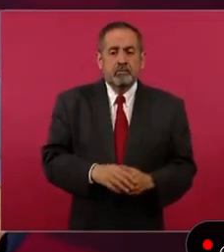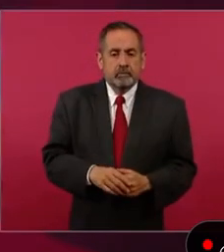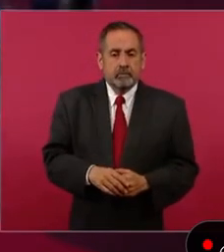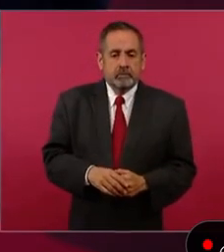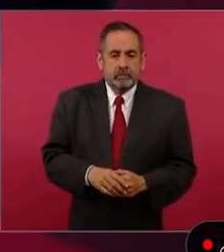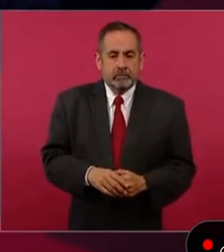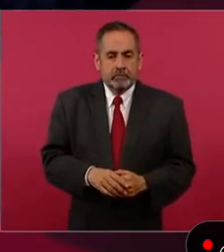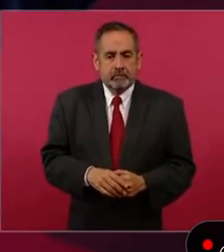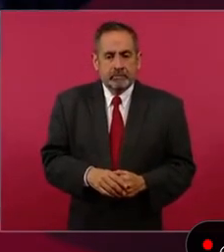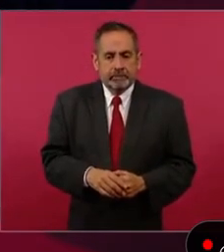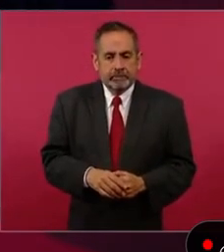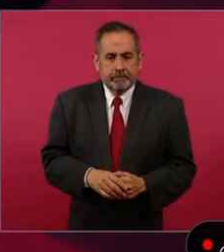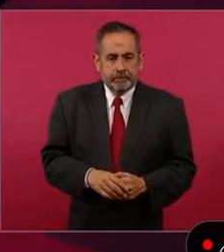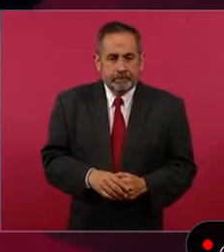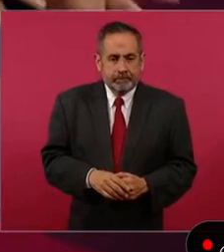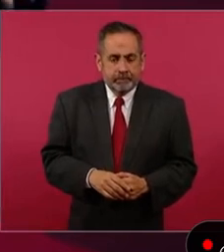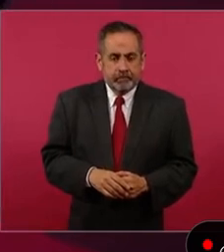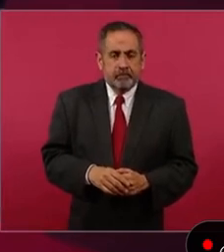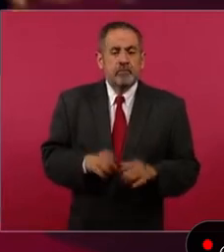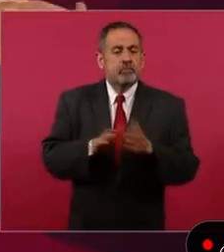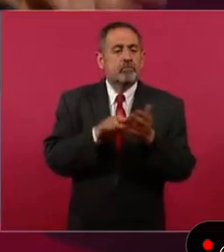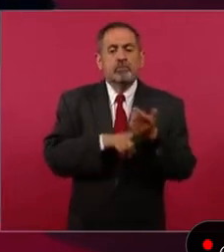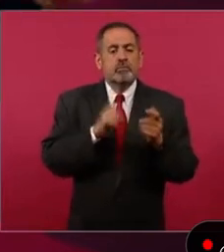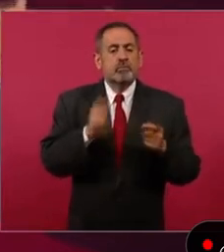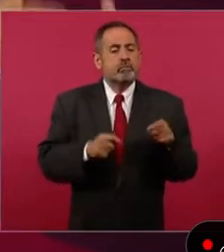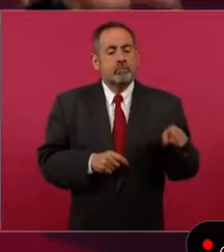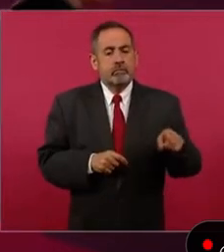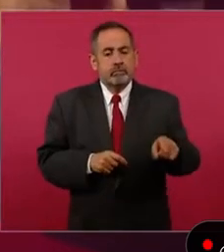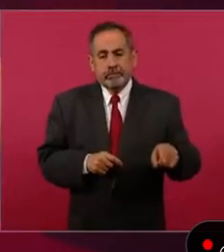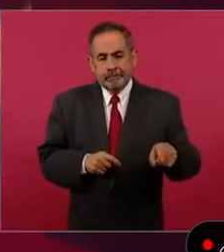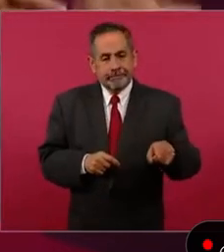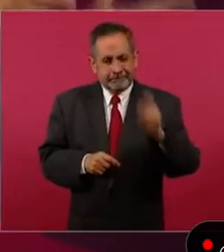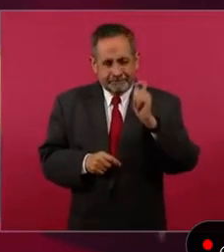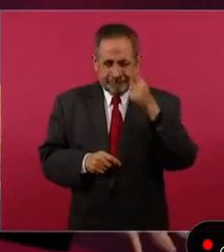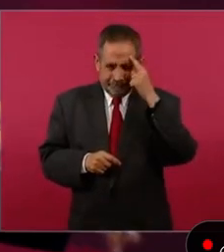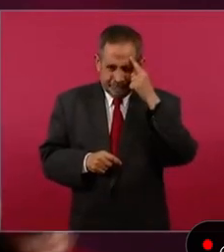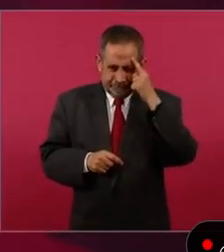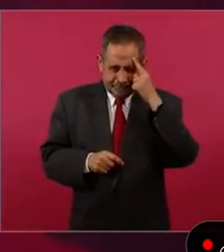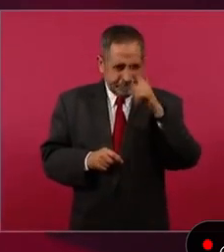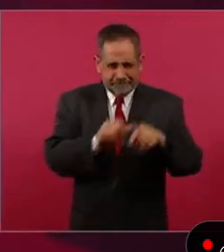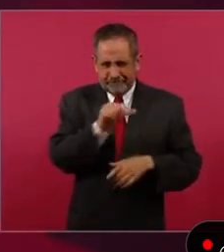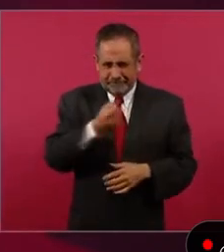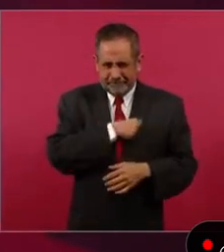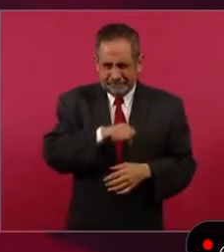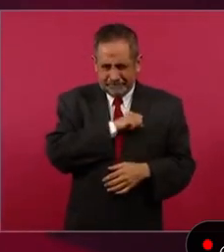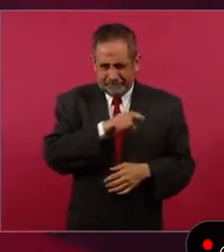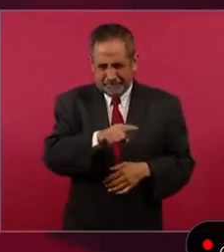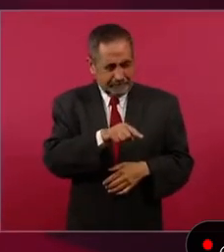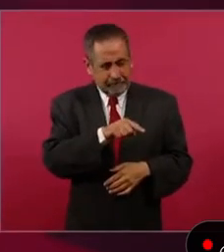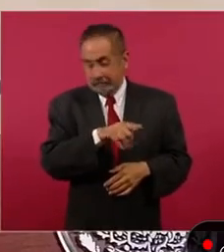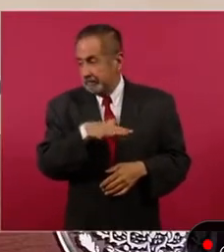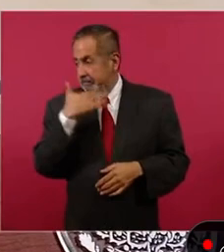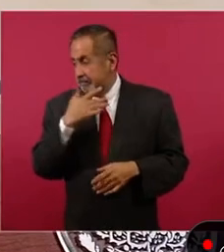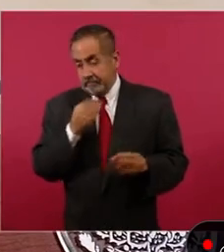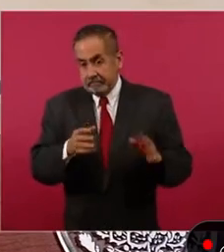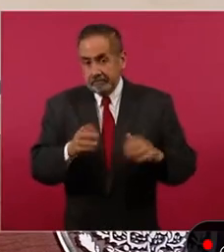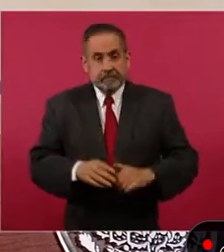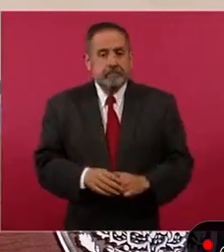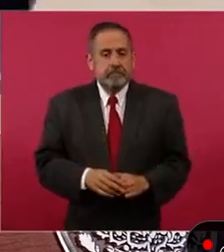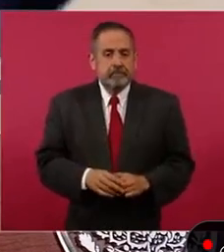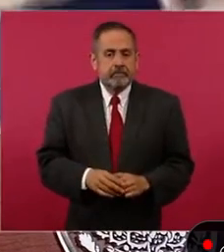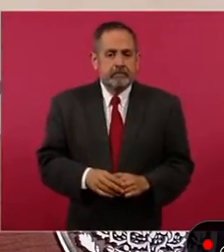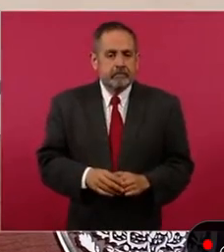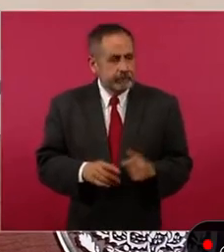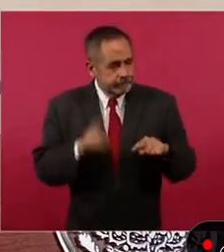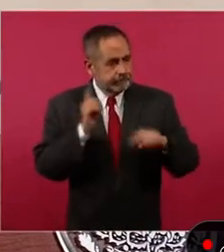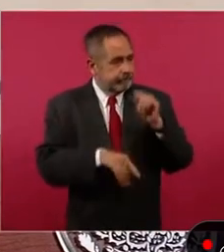sólo lo relacionado con el manejo de la salud, pues